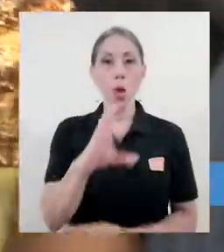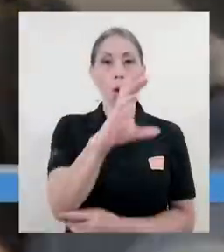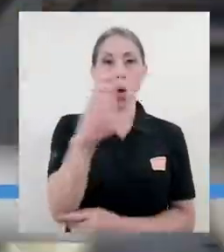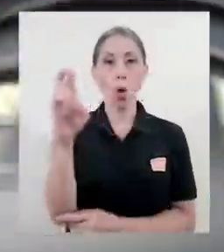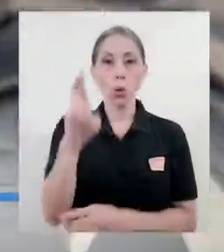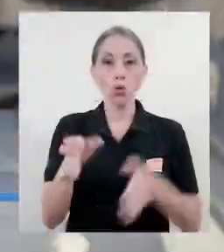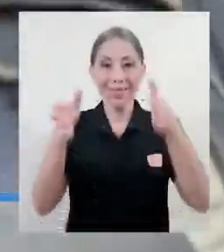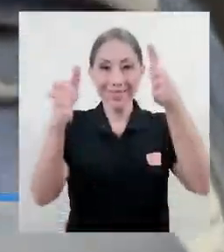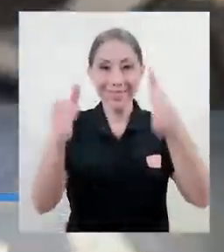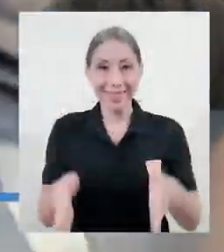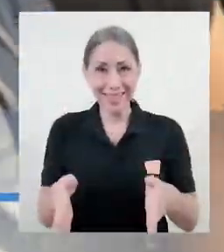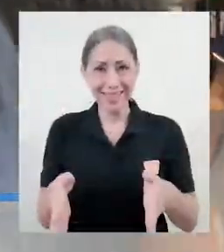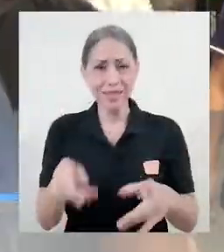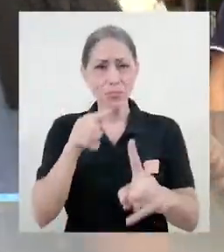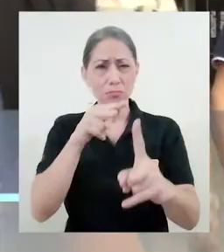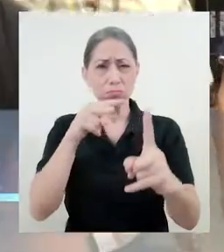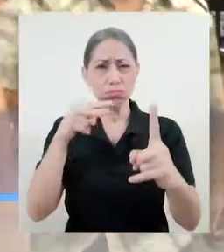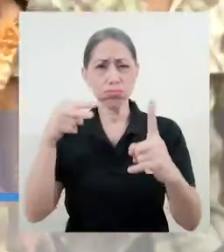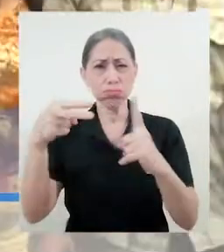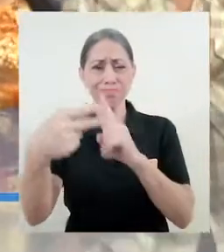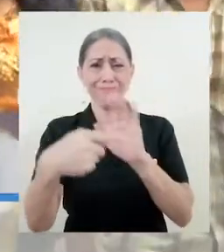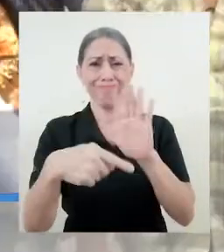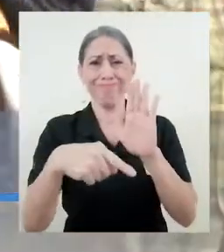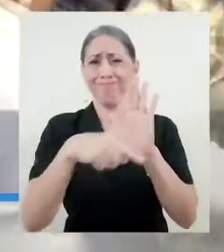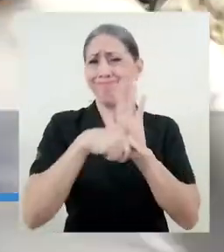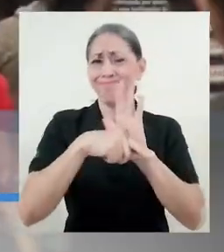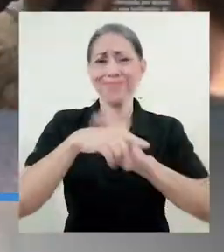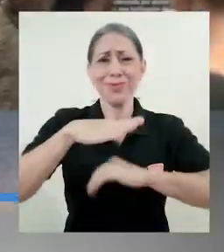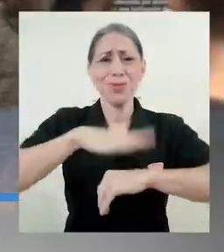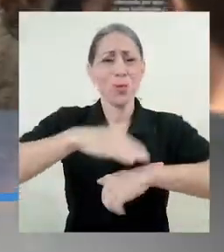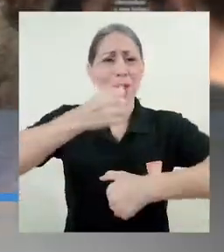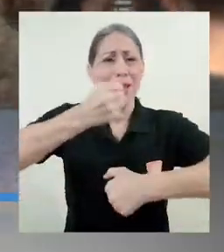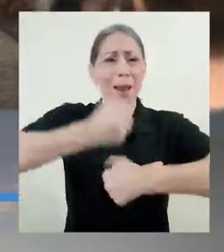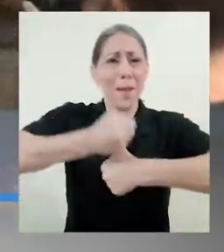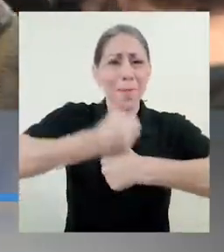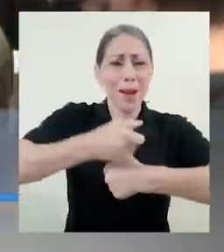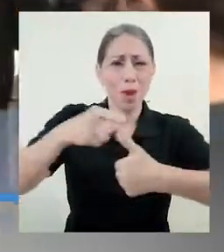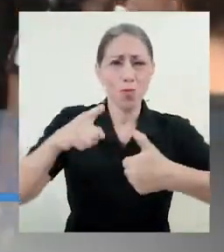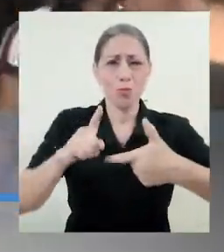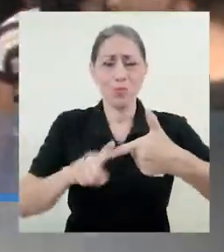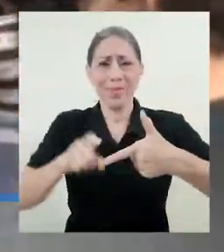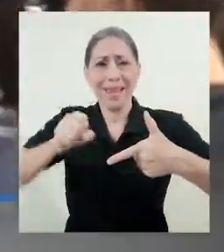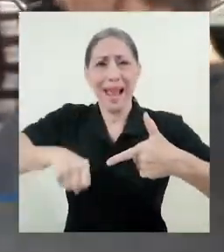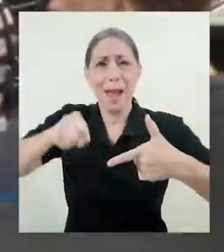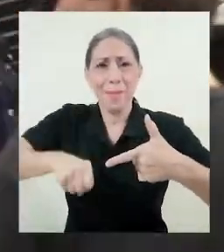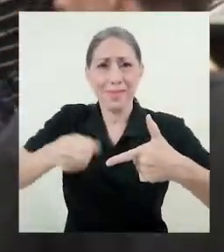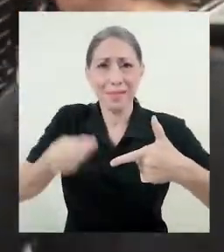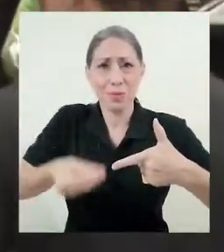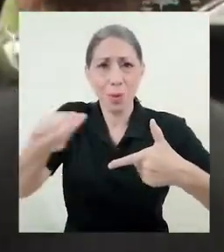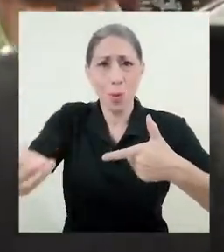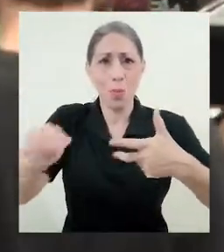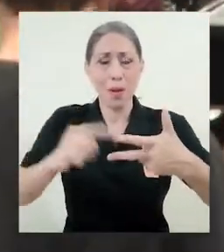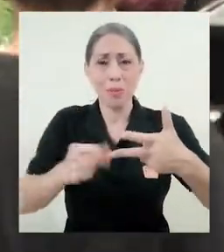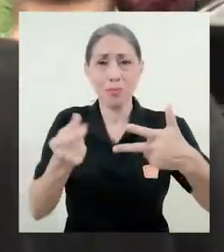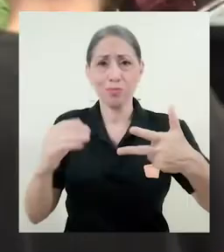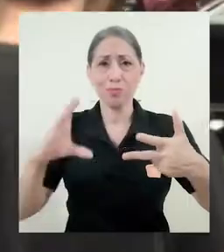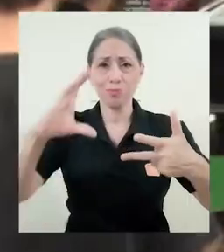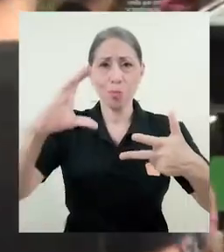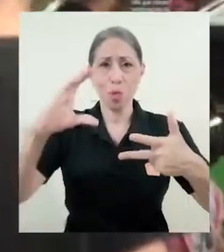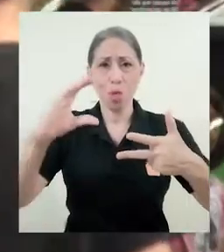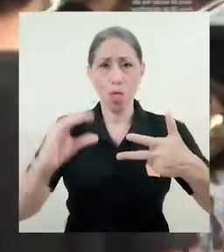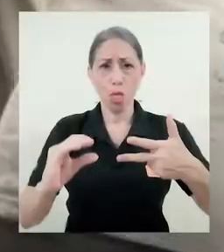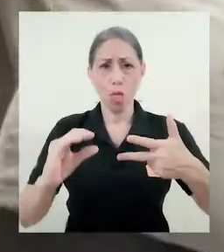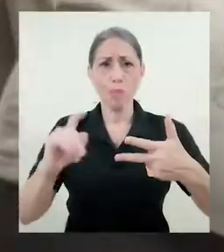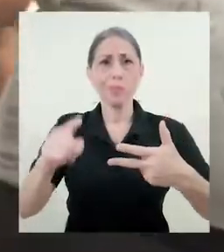Los costarricenses tienen una perspectiva muy negativa en cuanto a empleo, capacidad de compra y la disminución del